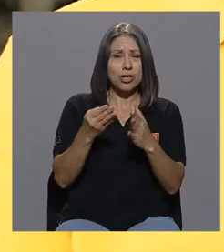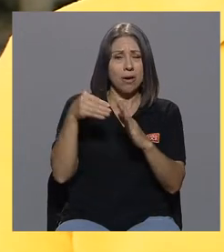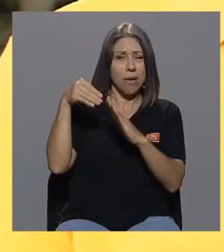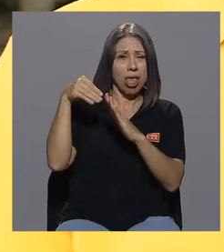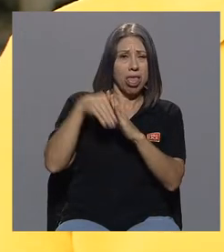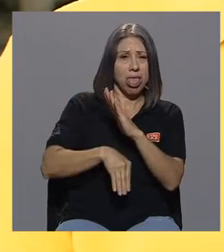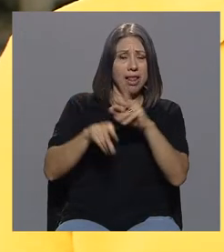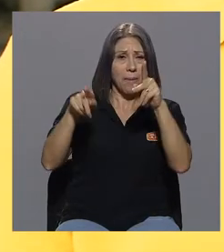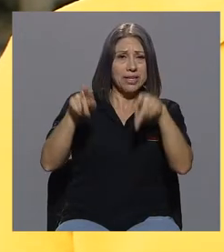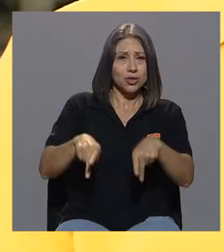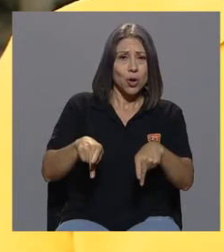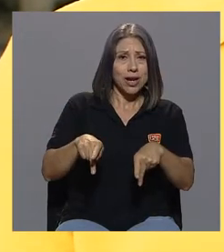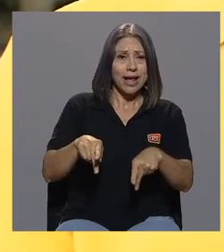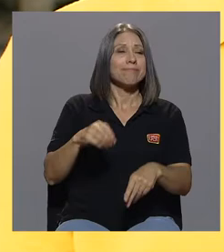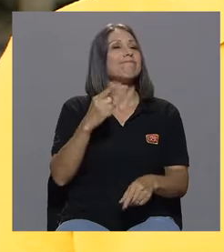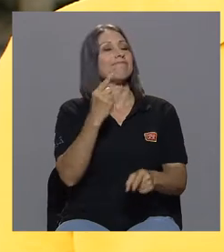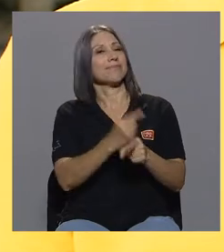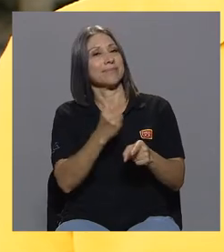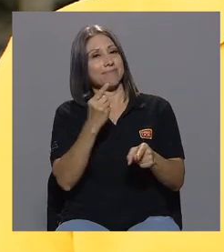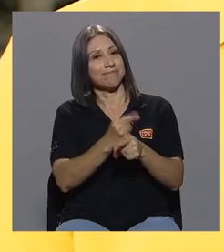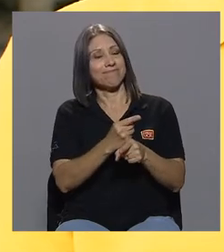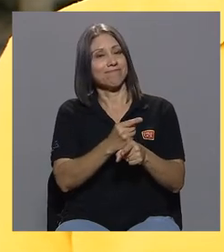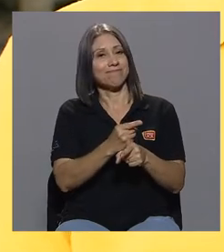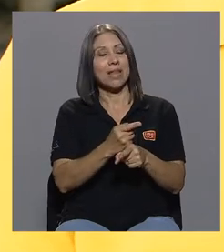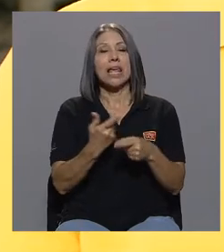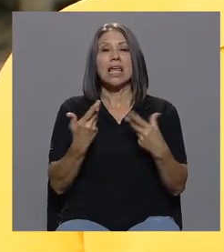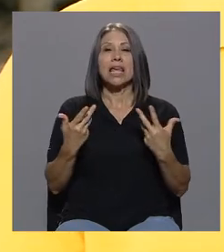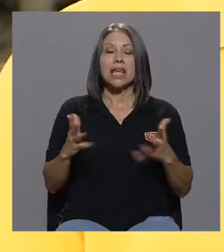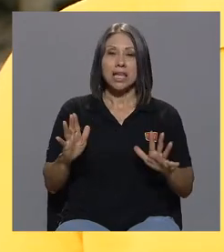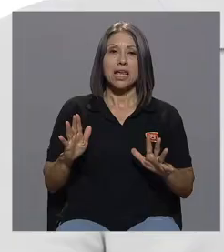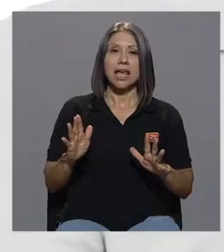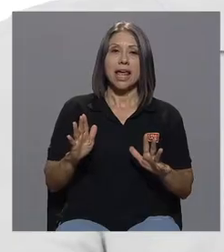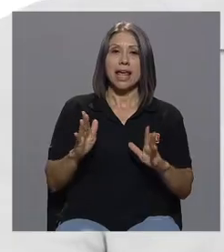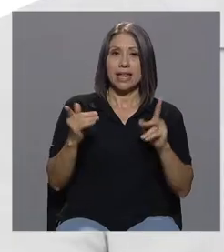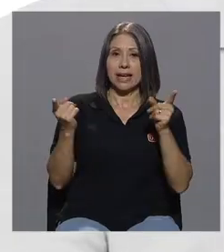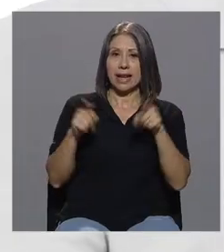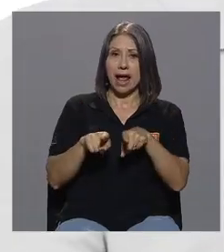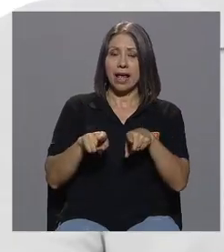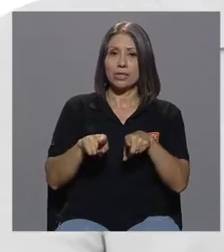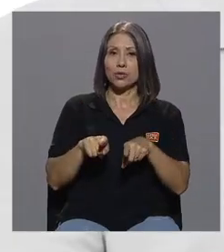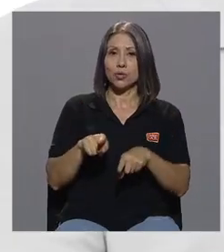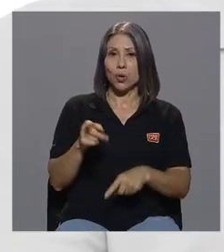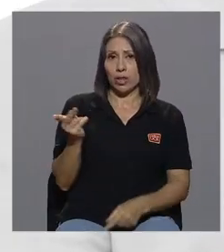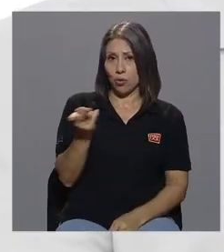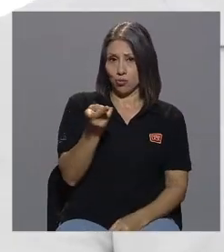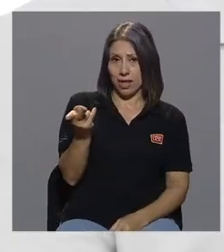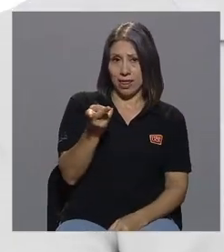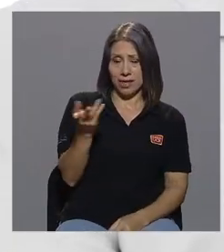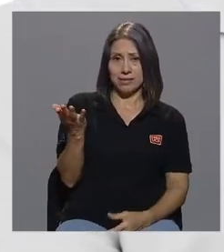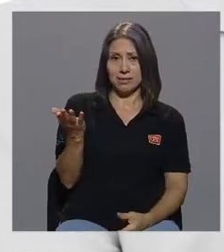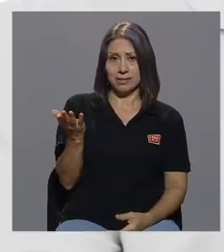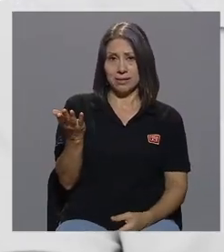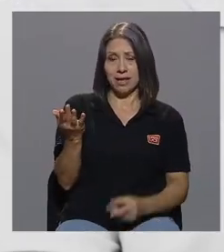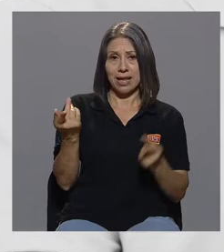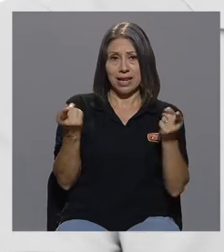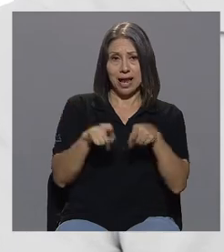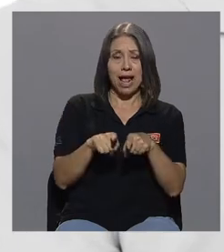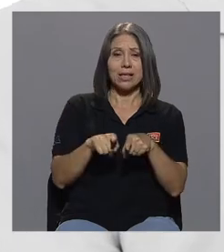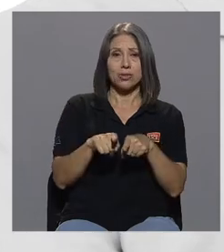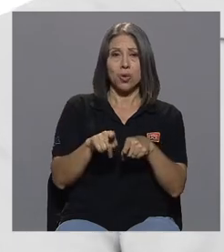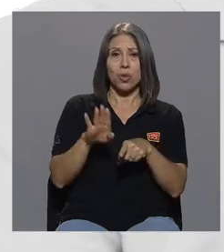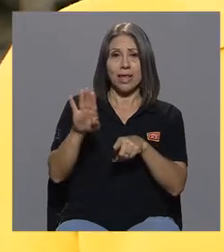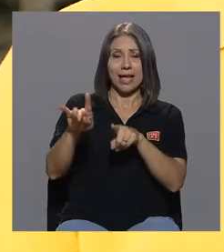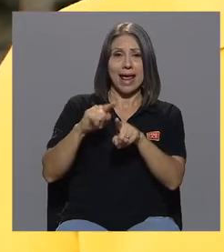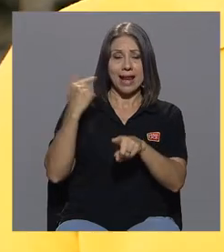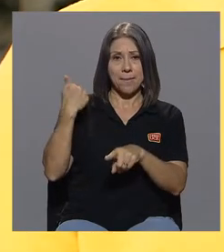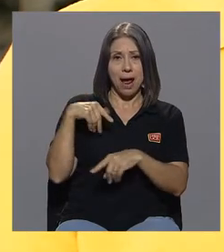Exactamente. Y que en el caso de ustedes y en el caso sobre todo de su hermano,